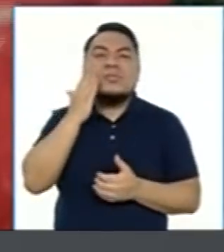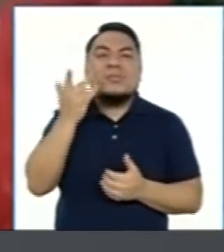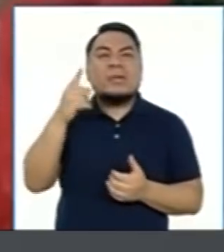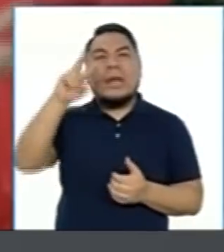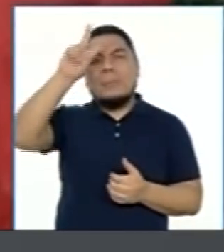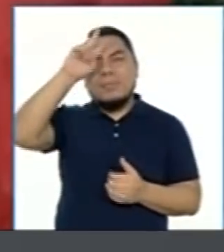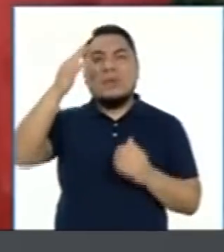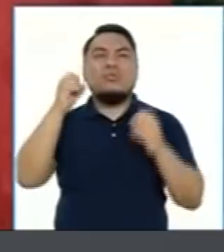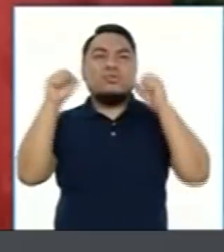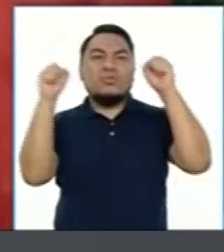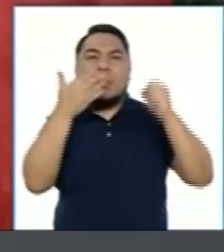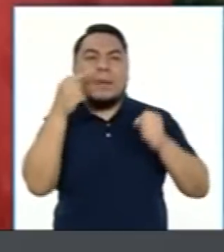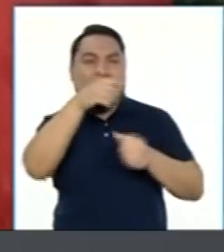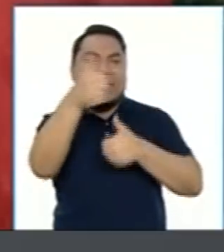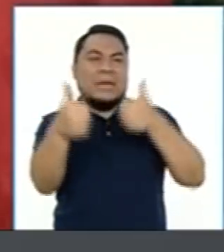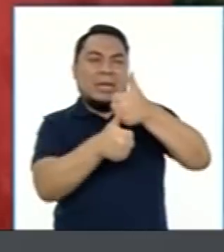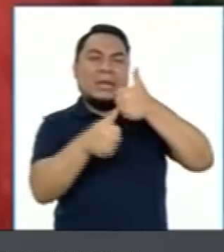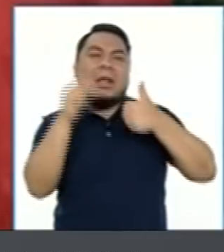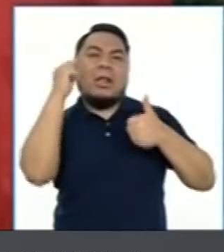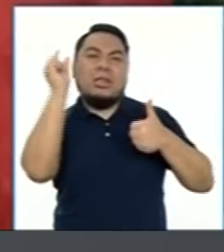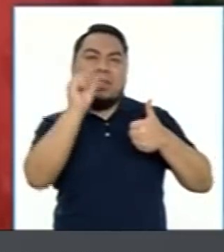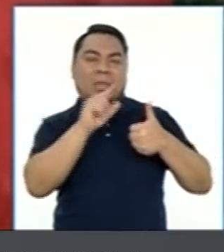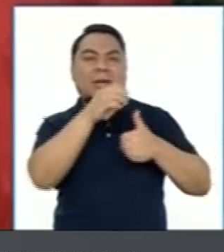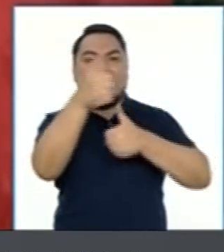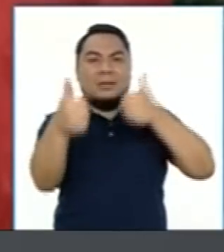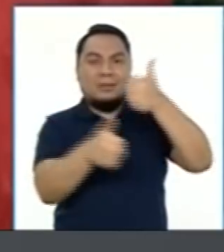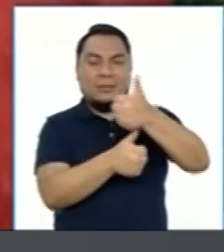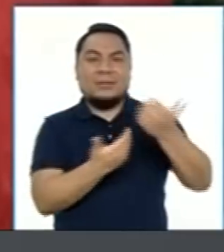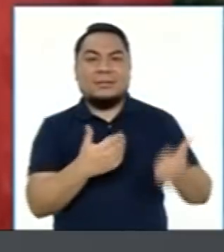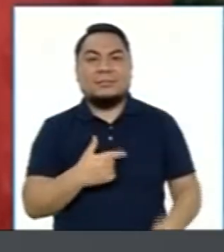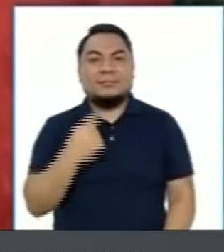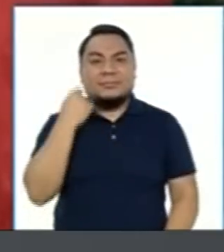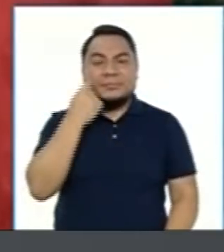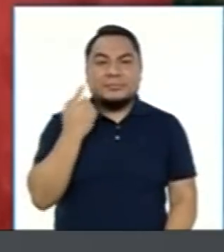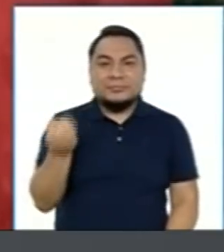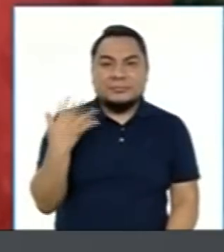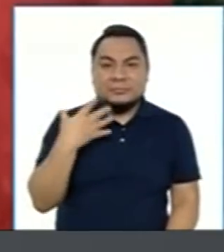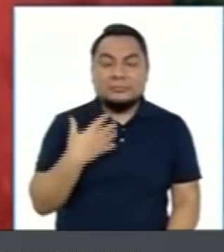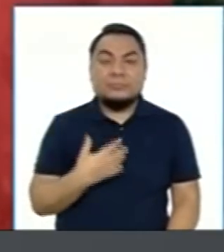seguramente otro de rasgos andinos, ¿no?